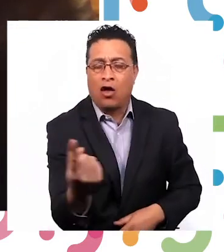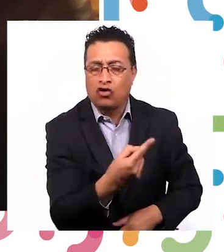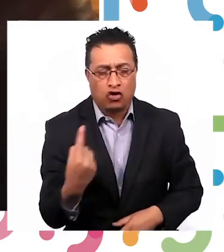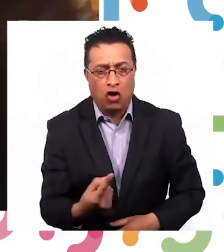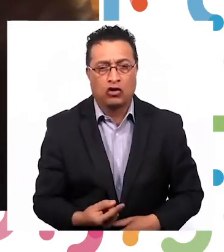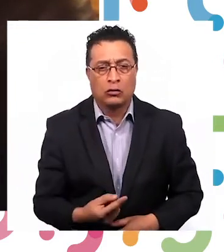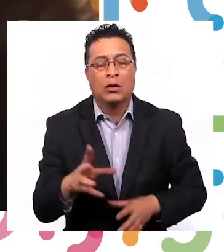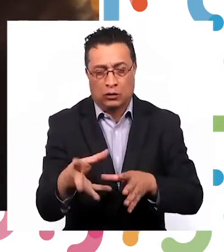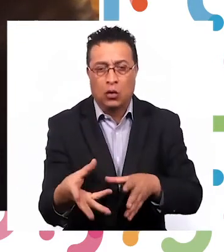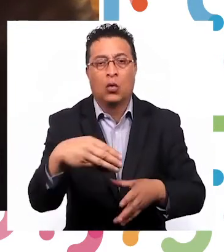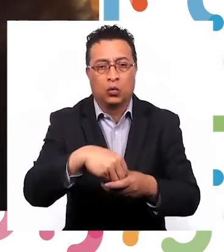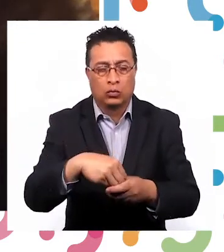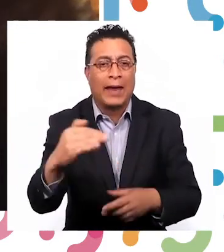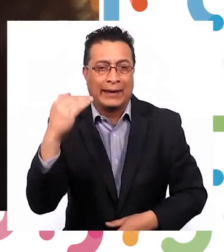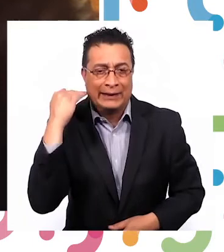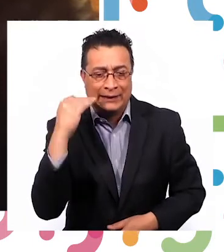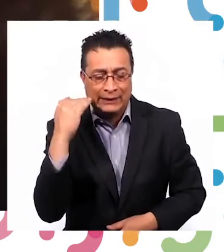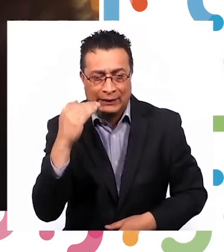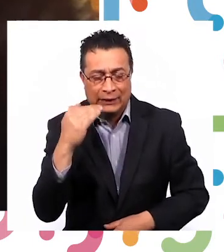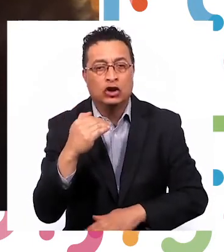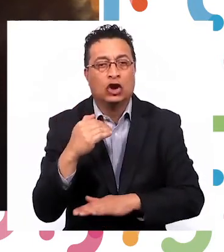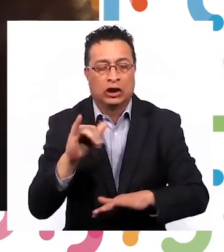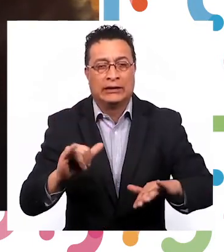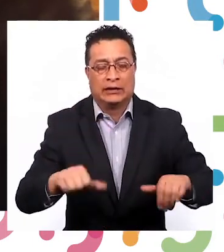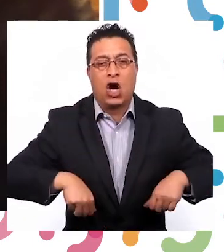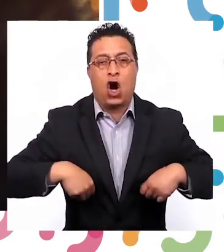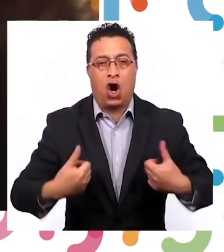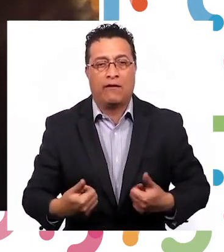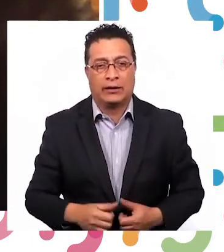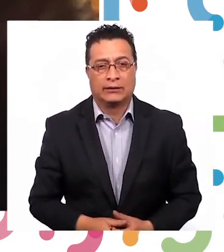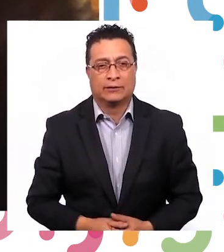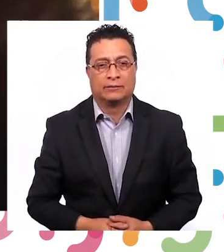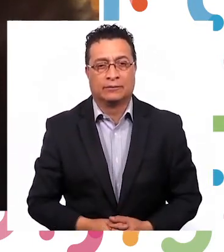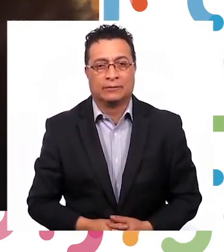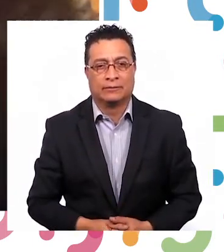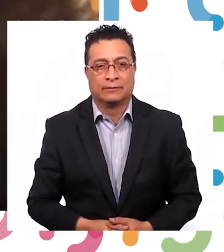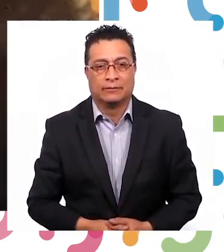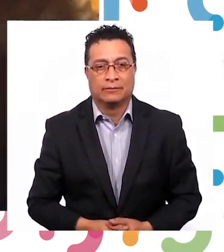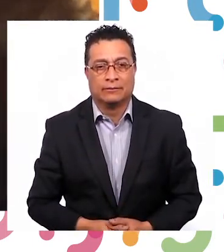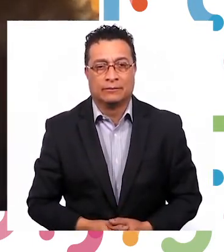voz de todos y todas, incluyendo la de los niños, niñas y adolescentes.